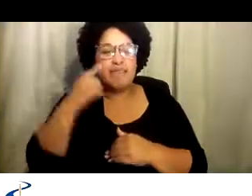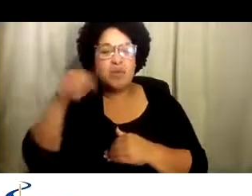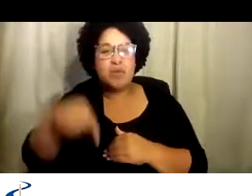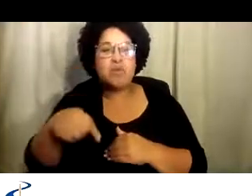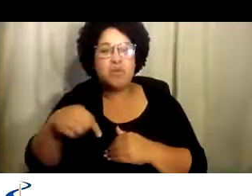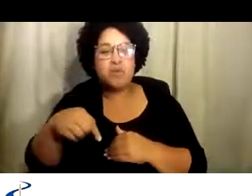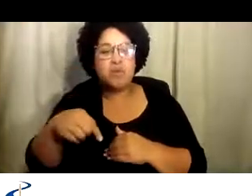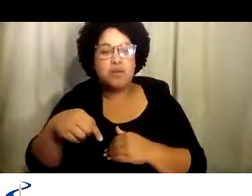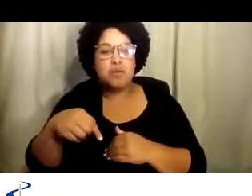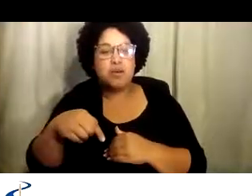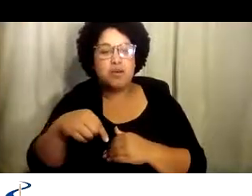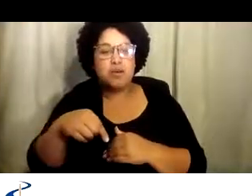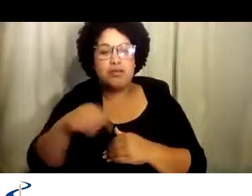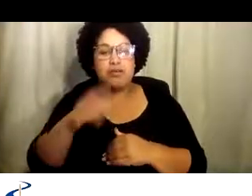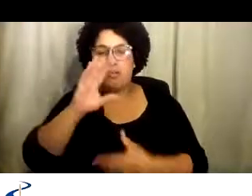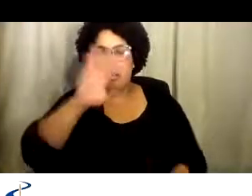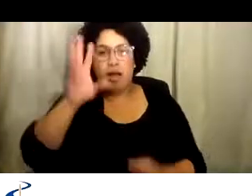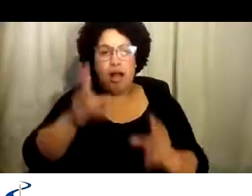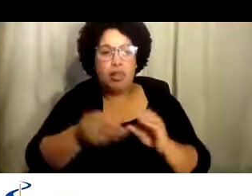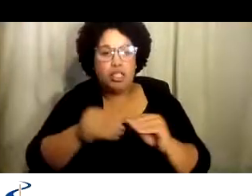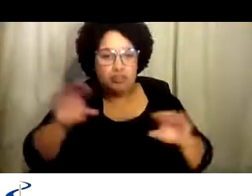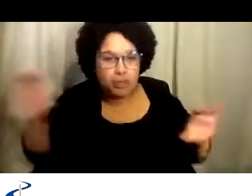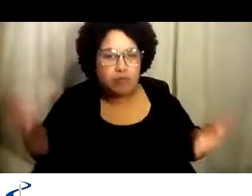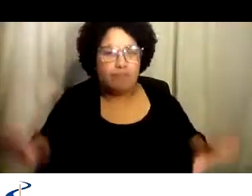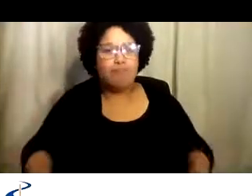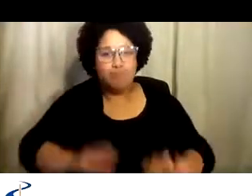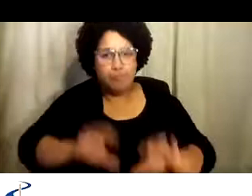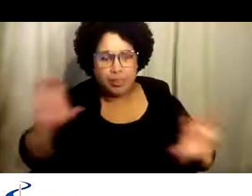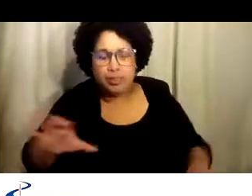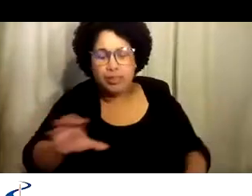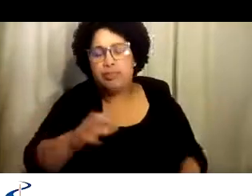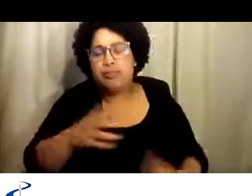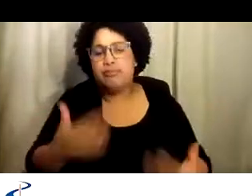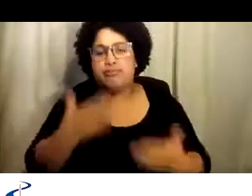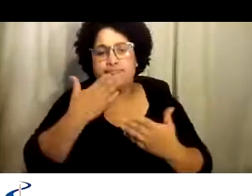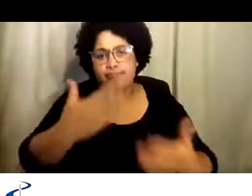gracias por todo lo que hacen.